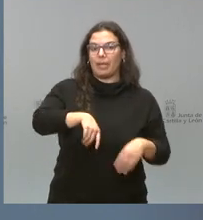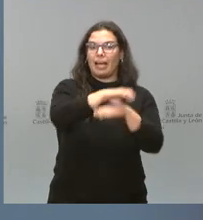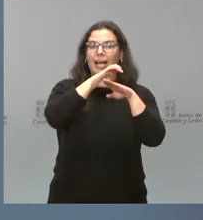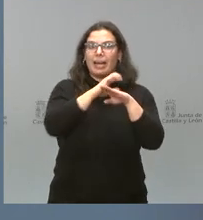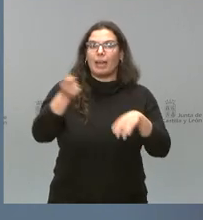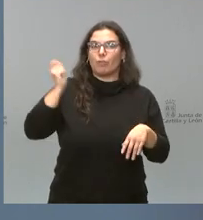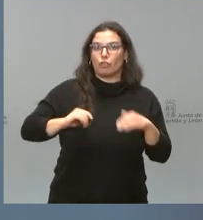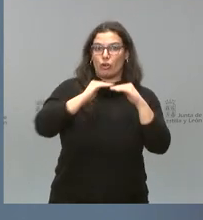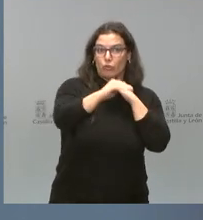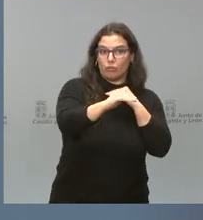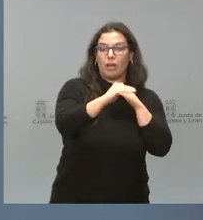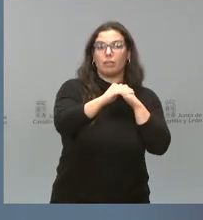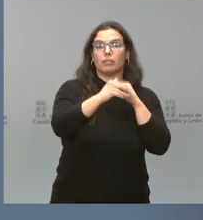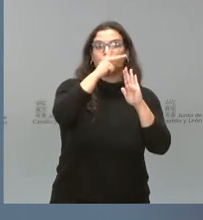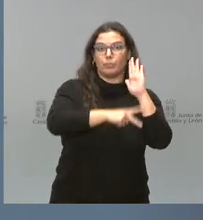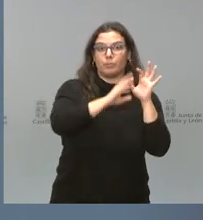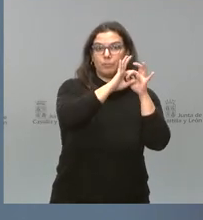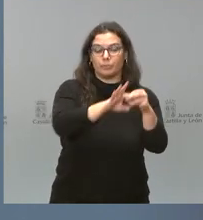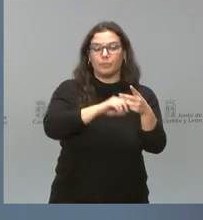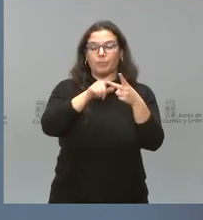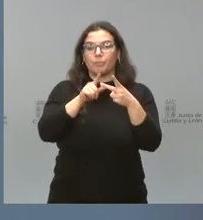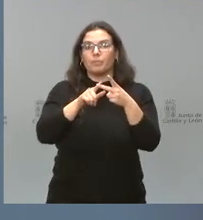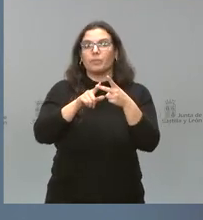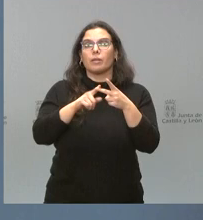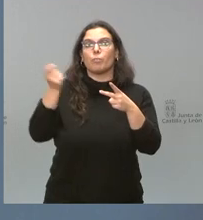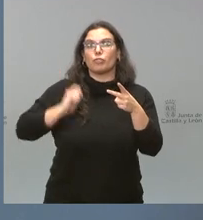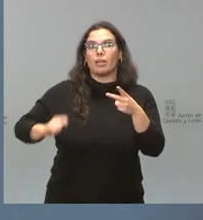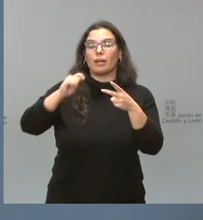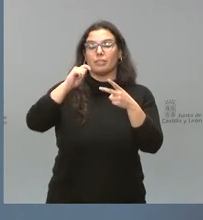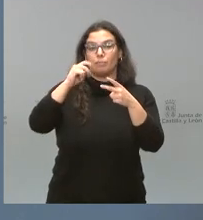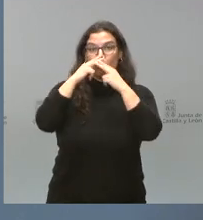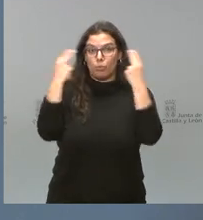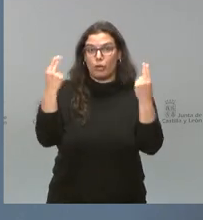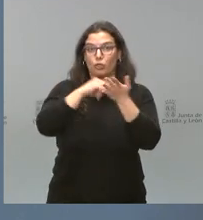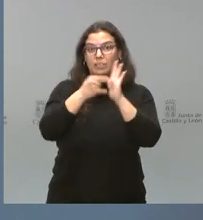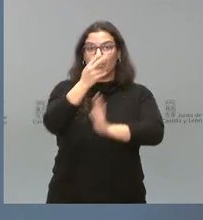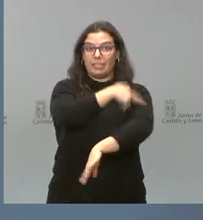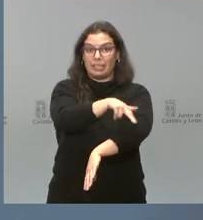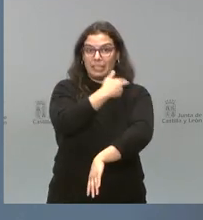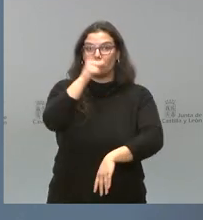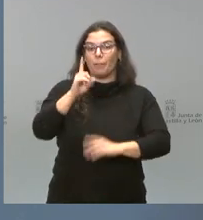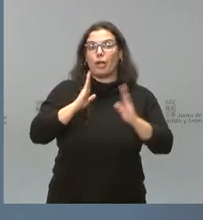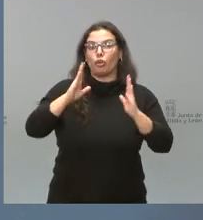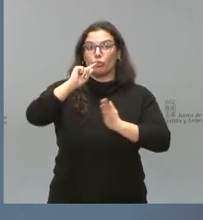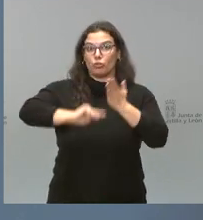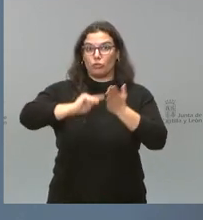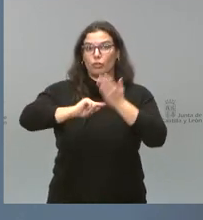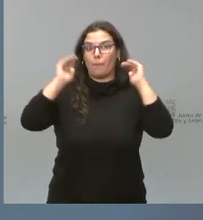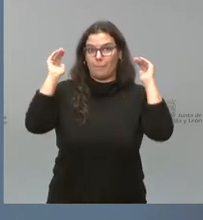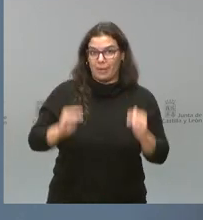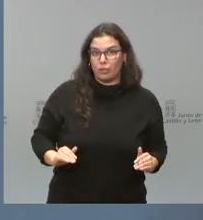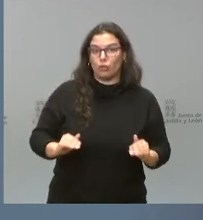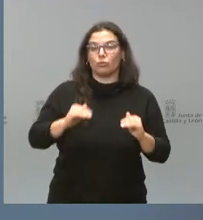profesional horizontal, los empleados públicos del sistema sanitario de Castilla y León, que ven reducida su temporalidad con esta